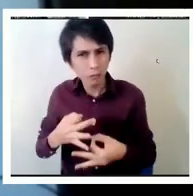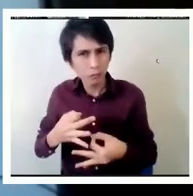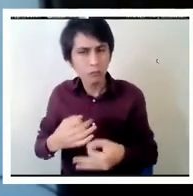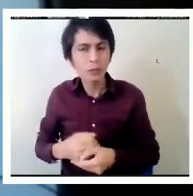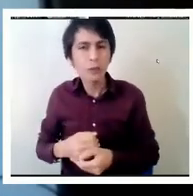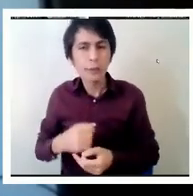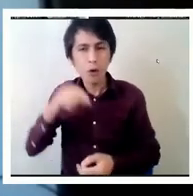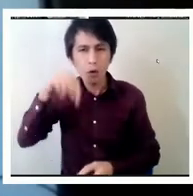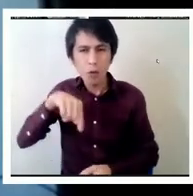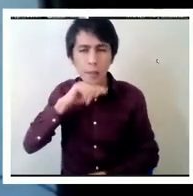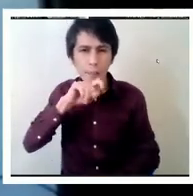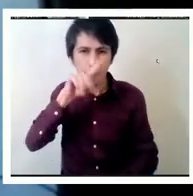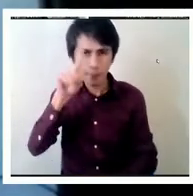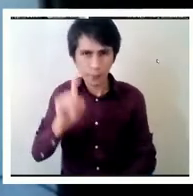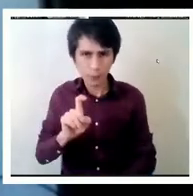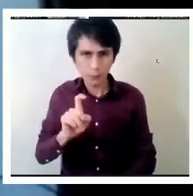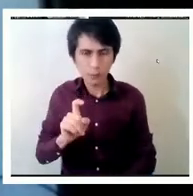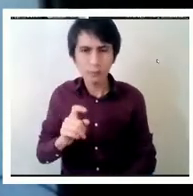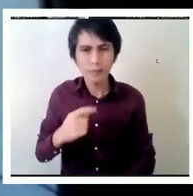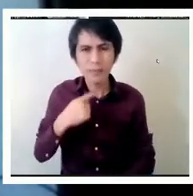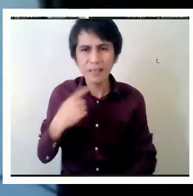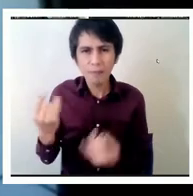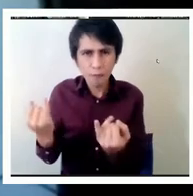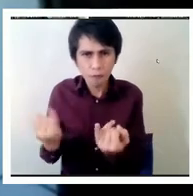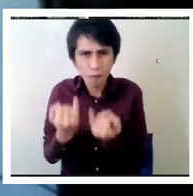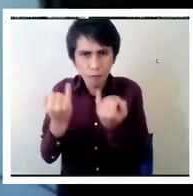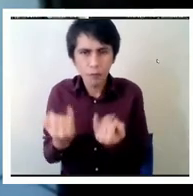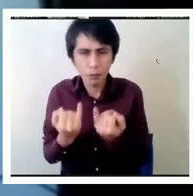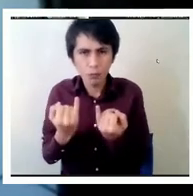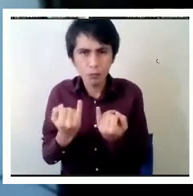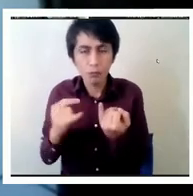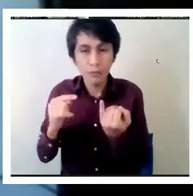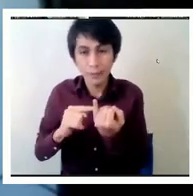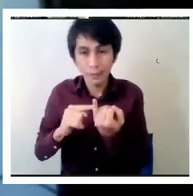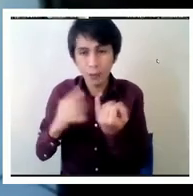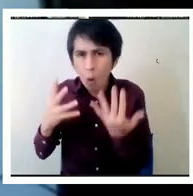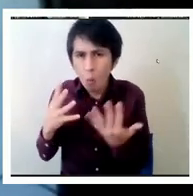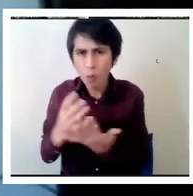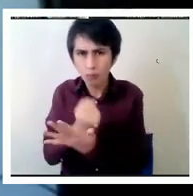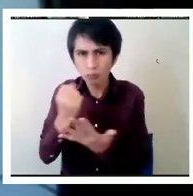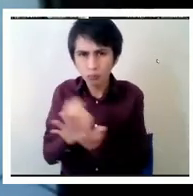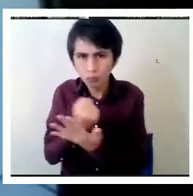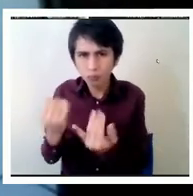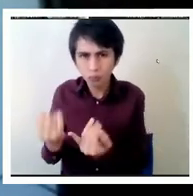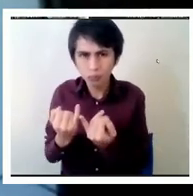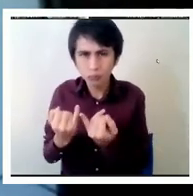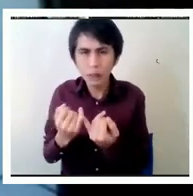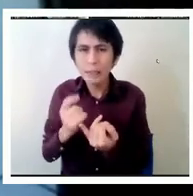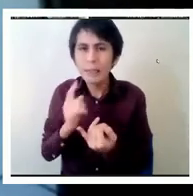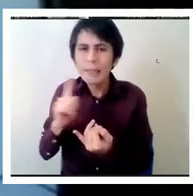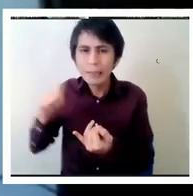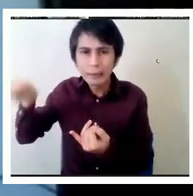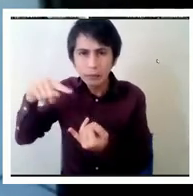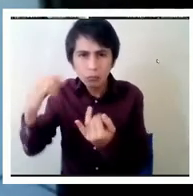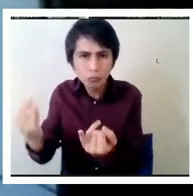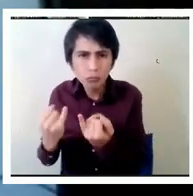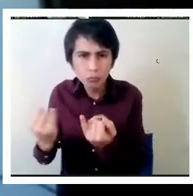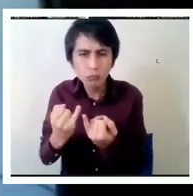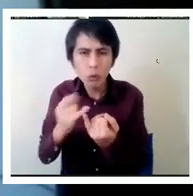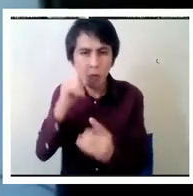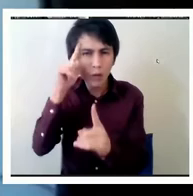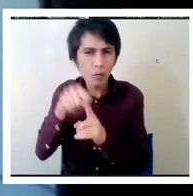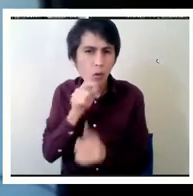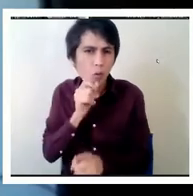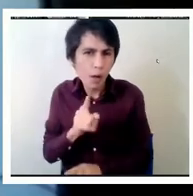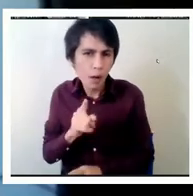que hoy día vamos a abordar es qué información, cómo se recoge, con quién se recoge y para qué propósito. Por lo tanto,